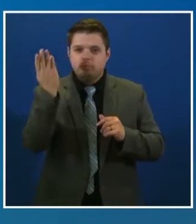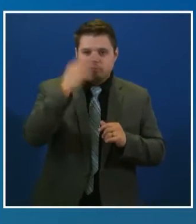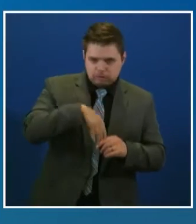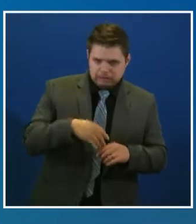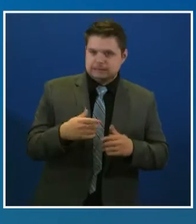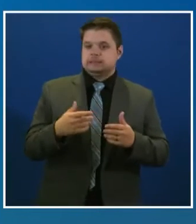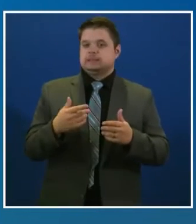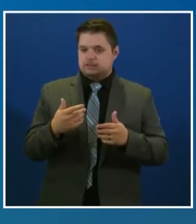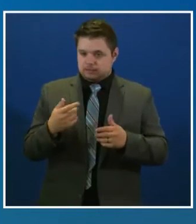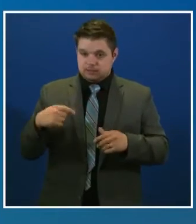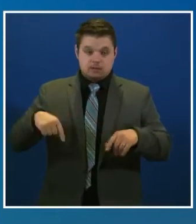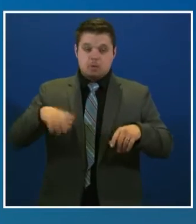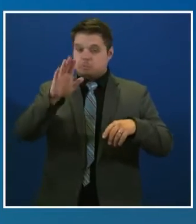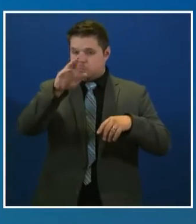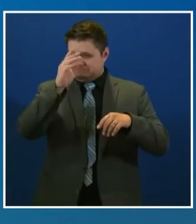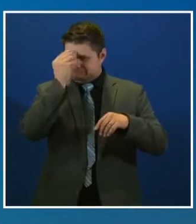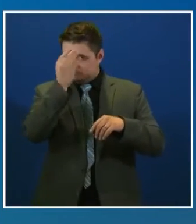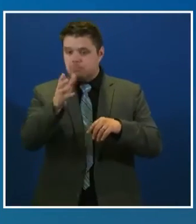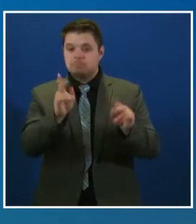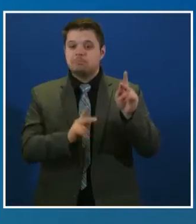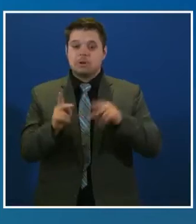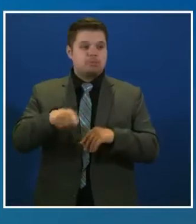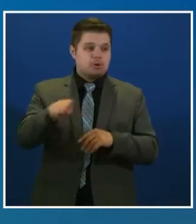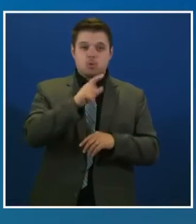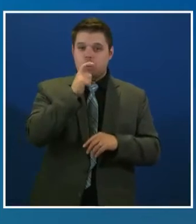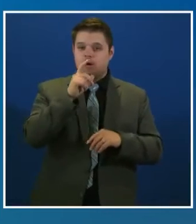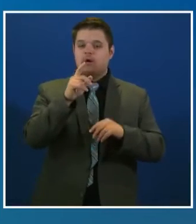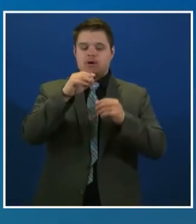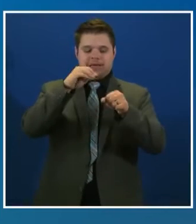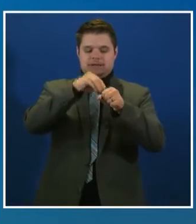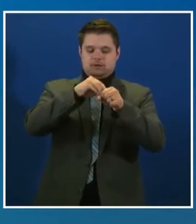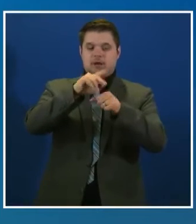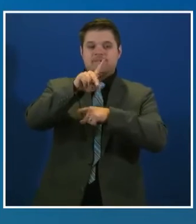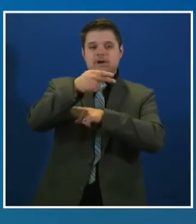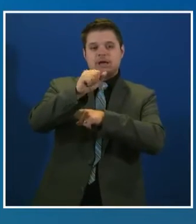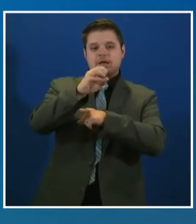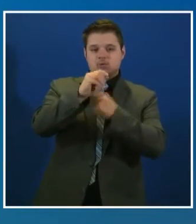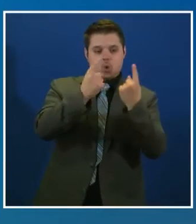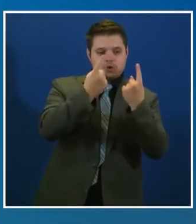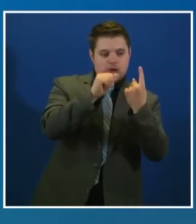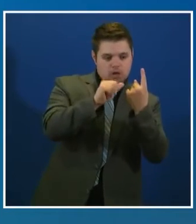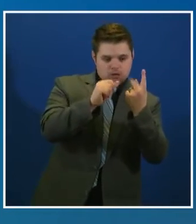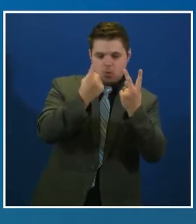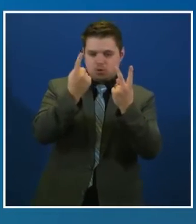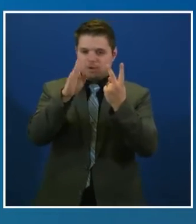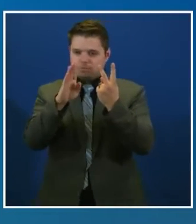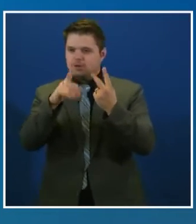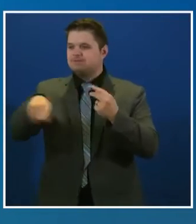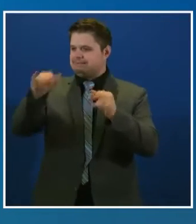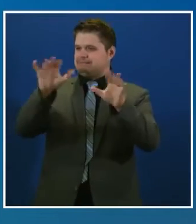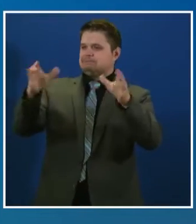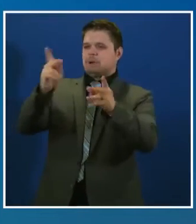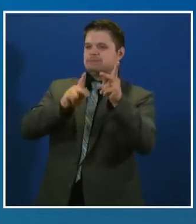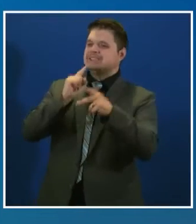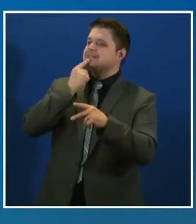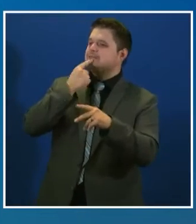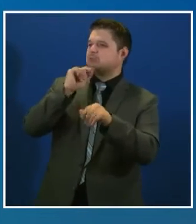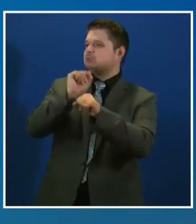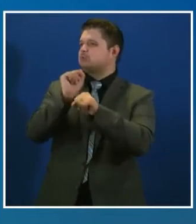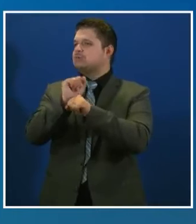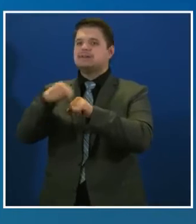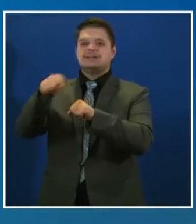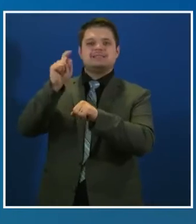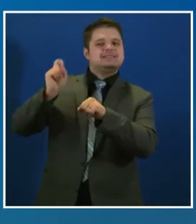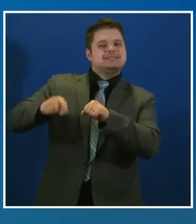1A o 1B del nivel 1, puede hacer ahora una cita en el sitio web de Safeway que